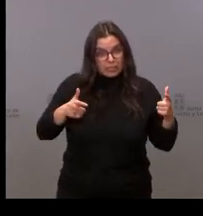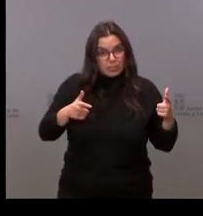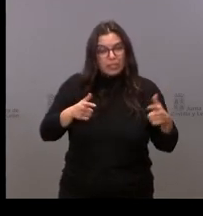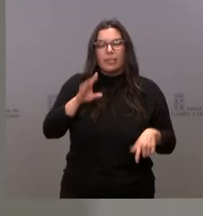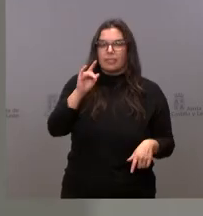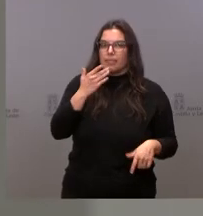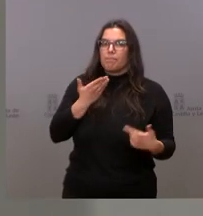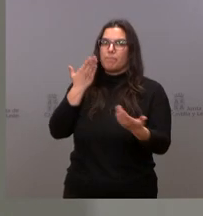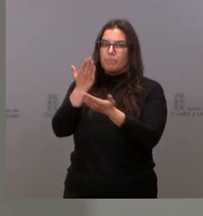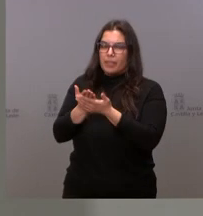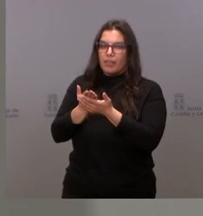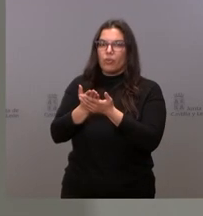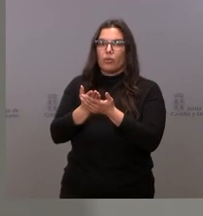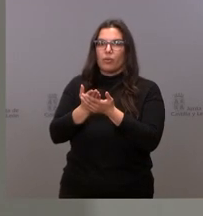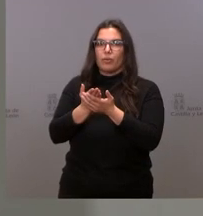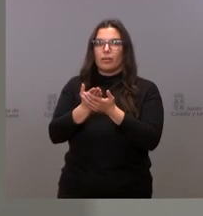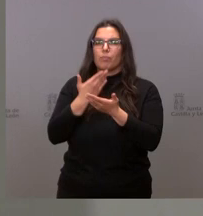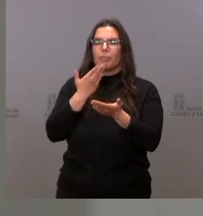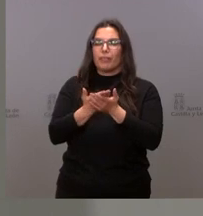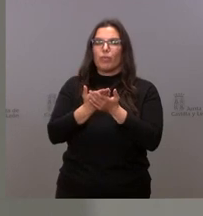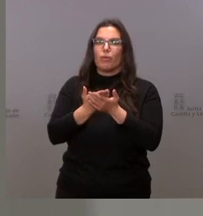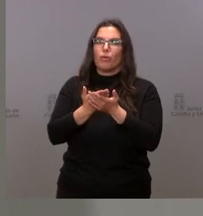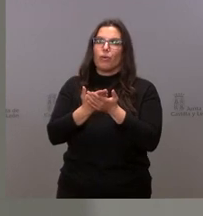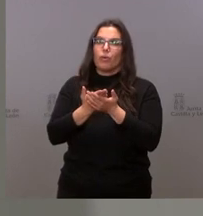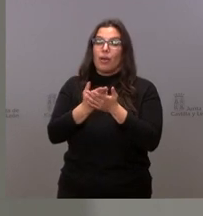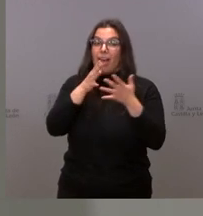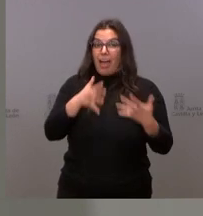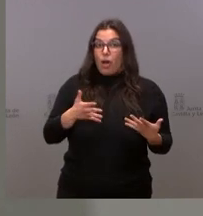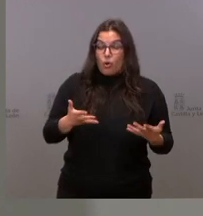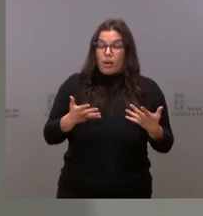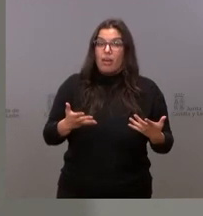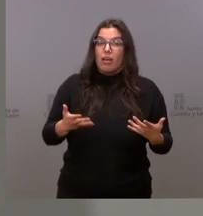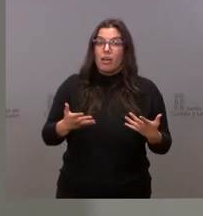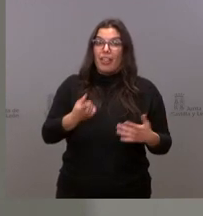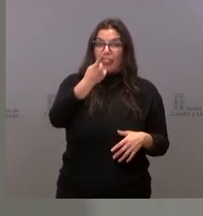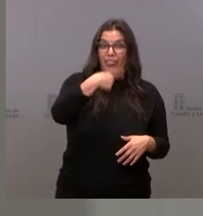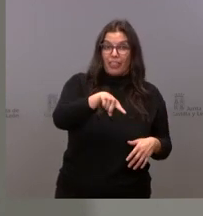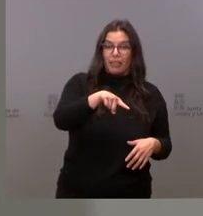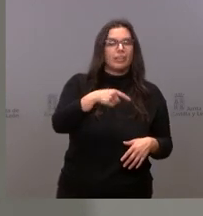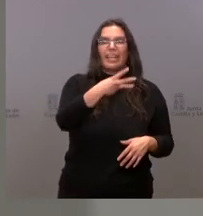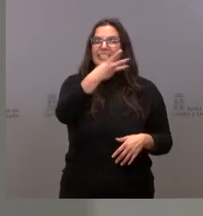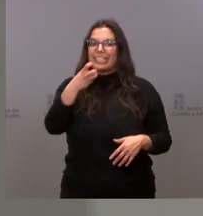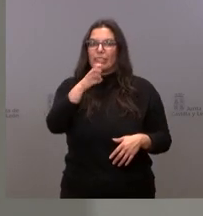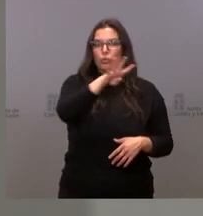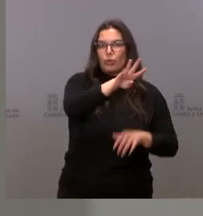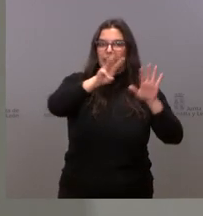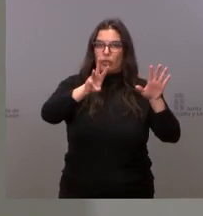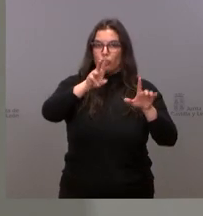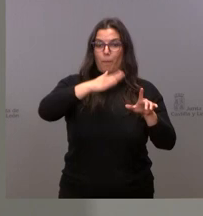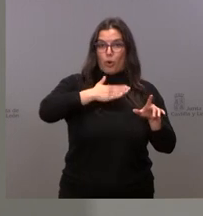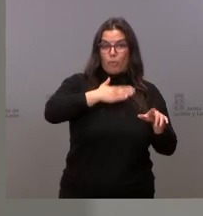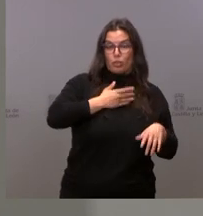solicitado, voy a decirte el número de rastreadores. Tenemos en este momento 348 propios,